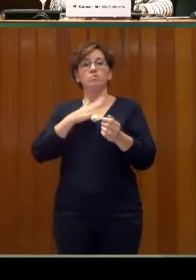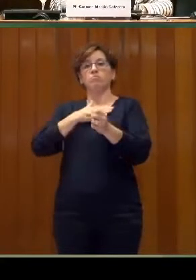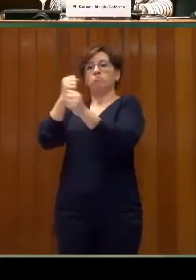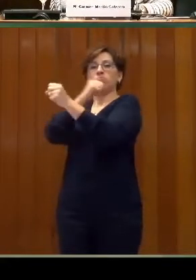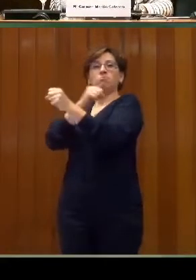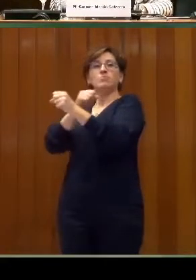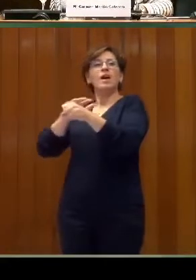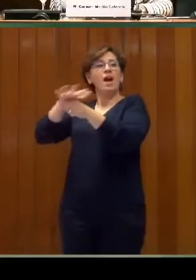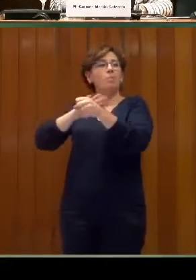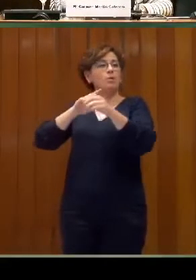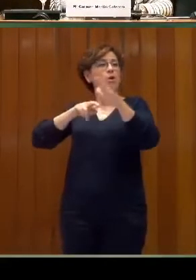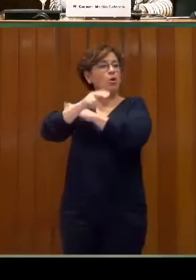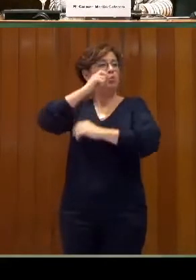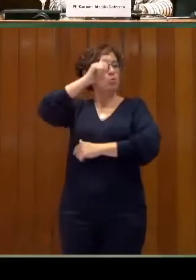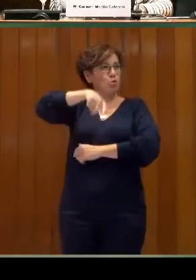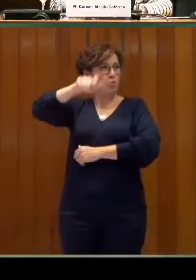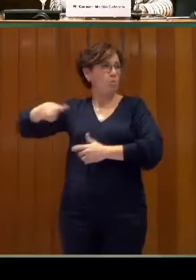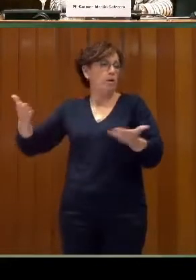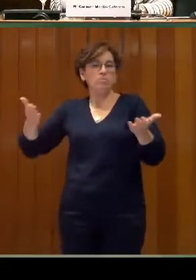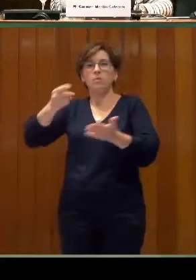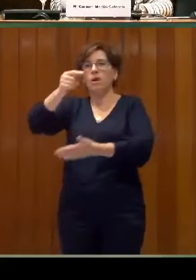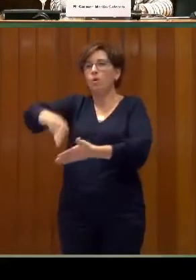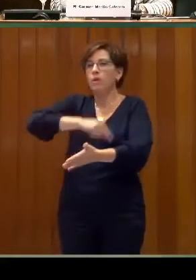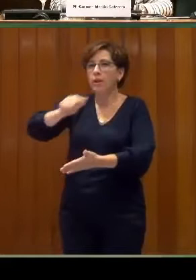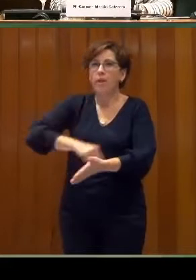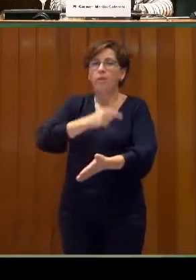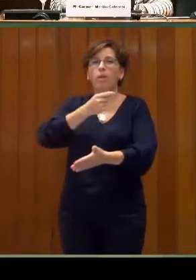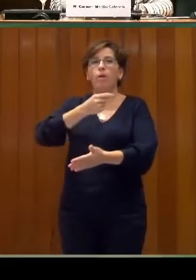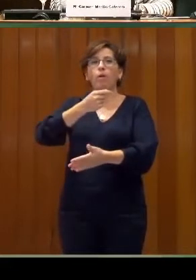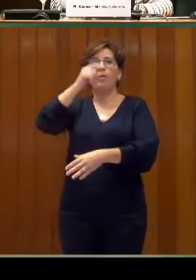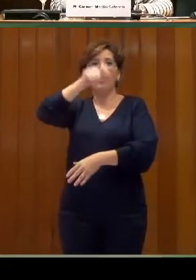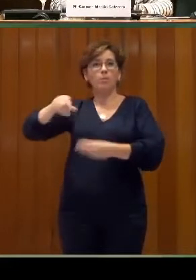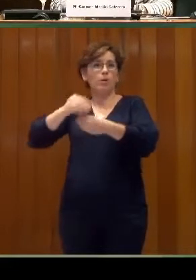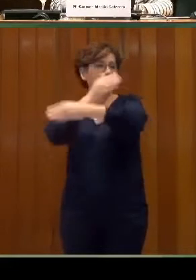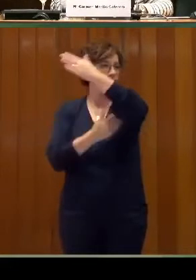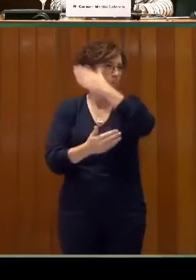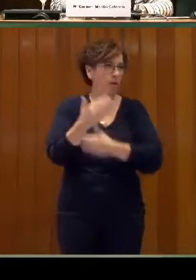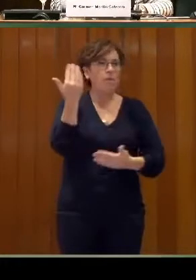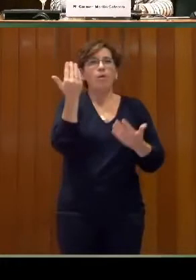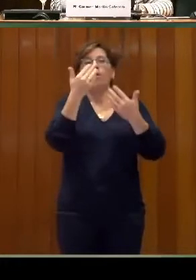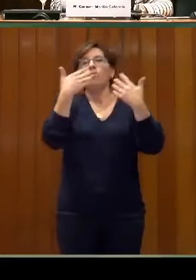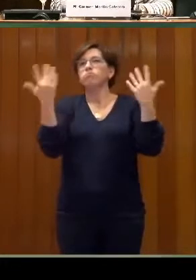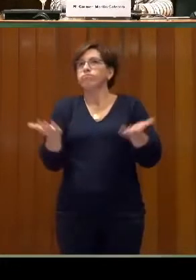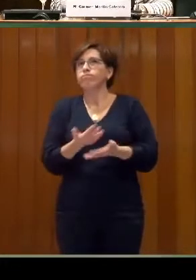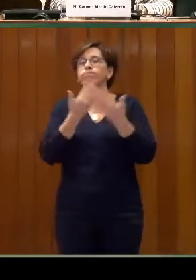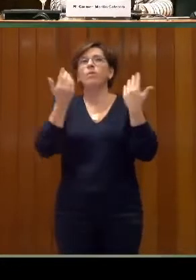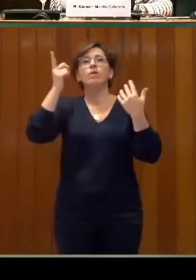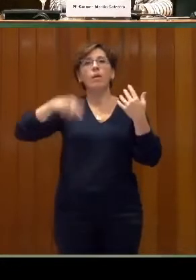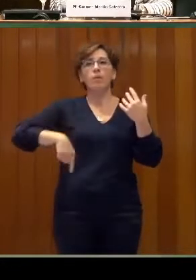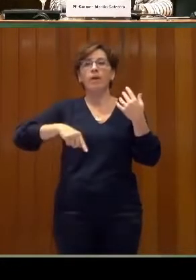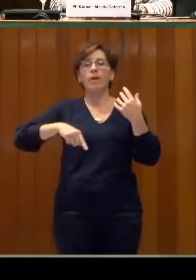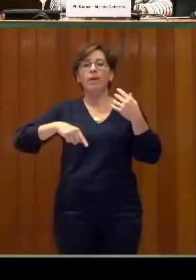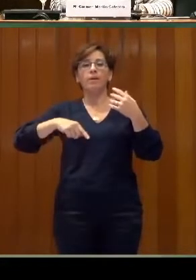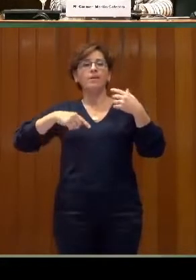humanos para todo lo que es la contratación de personas con discapacidad. Trabajamos también con los